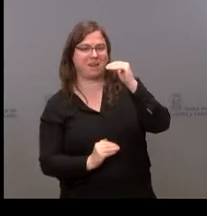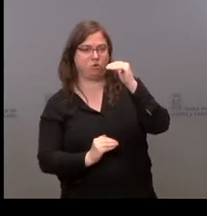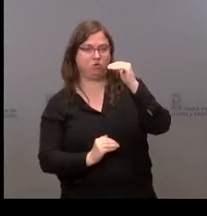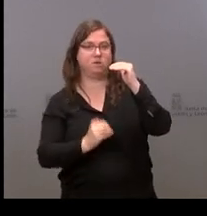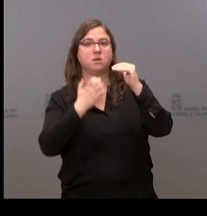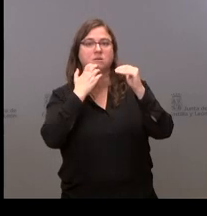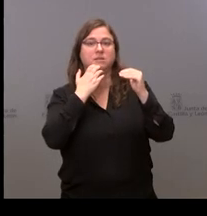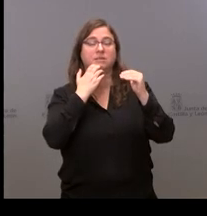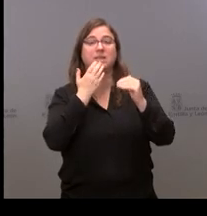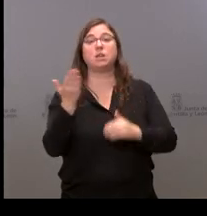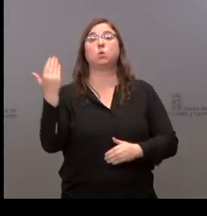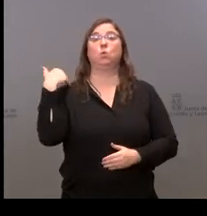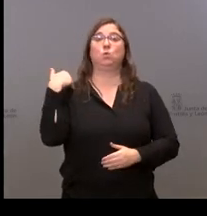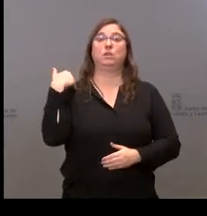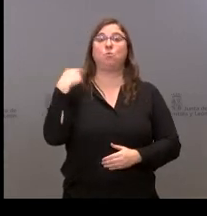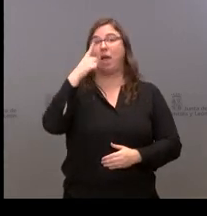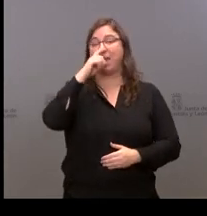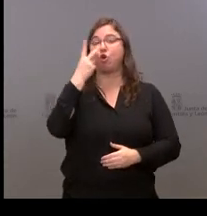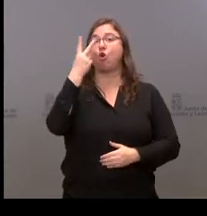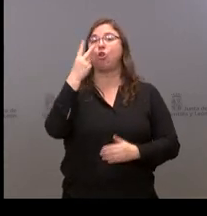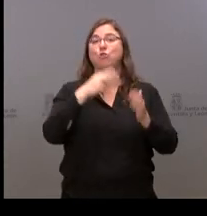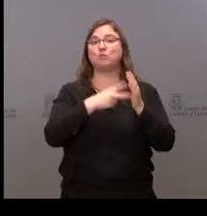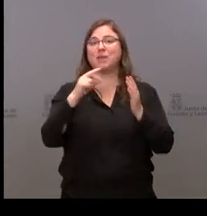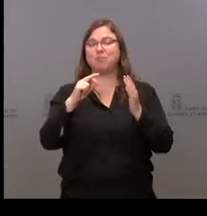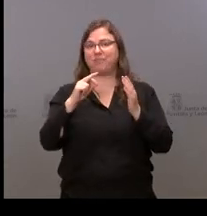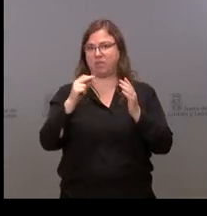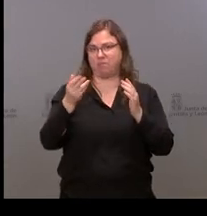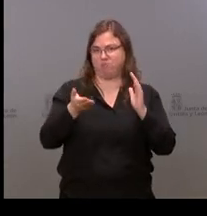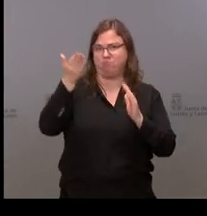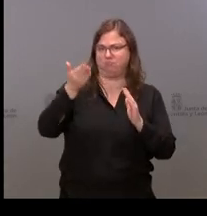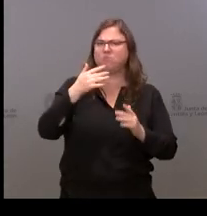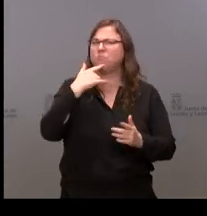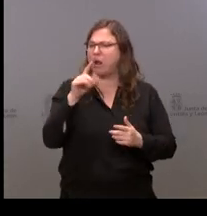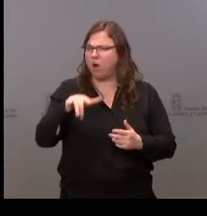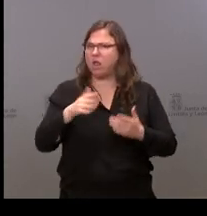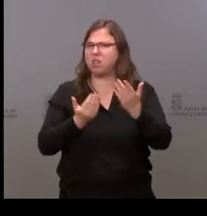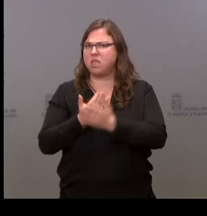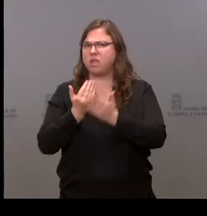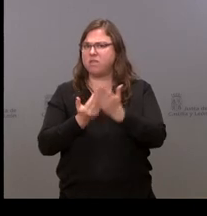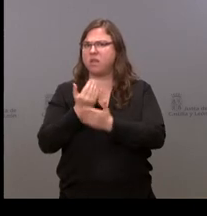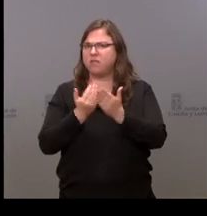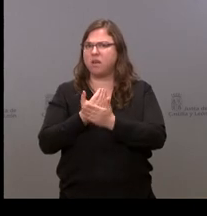último trimestre del año 2020. Y eso sucede cuando en los últimos días están sucediendo